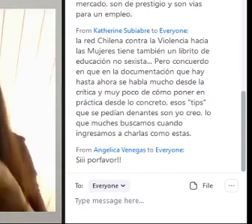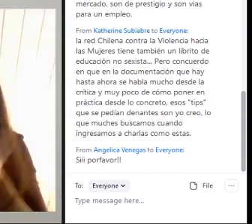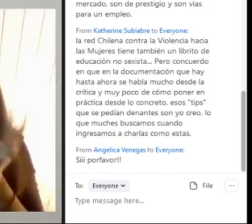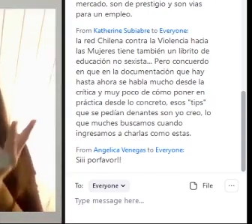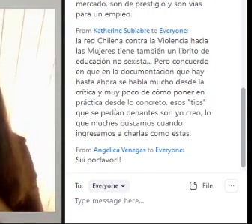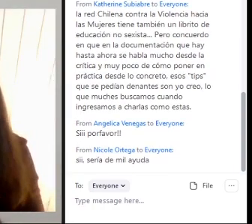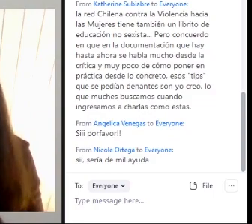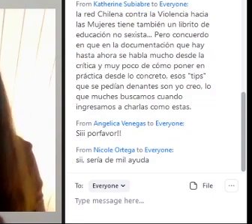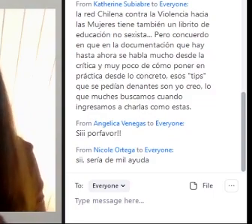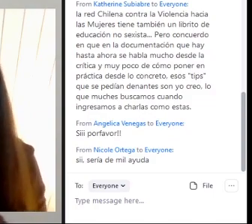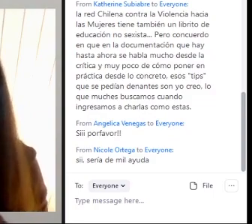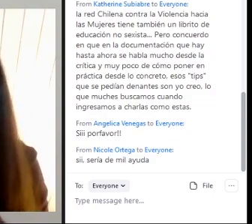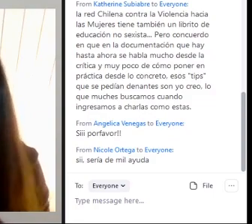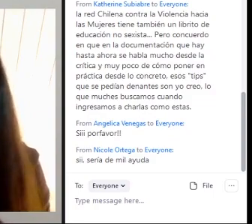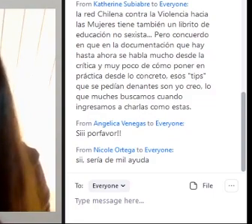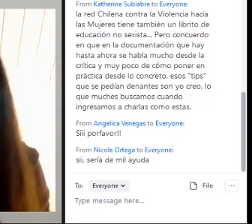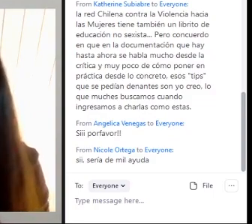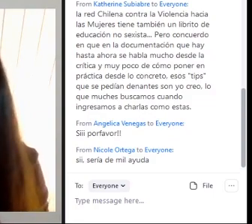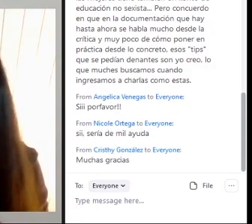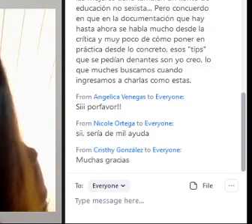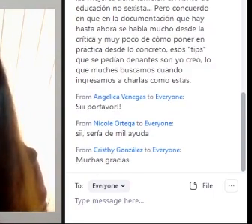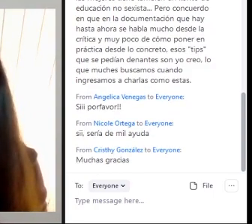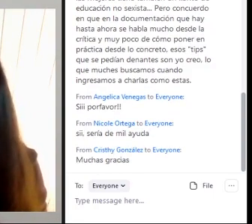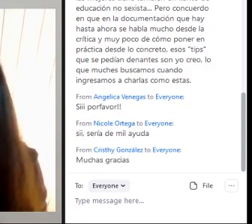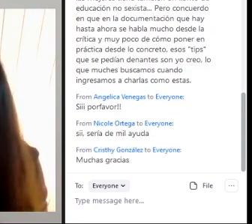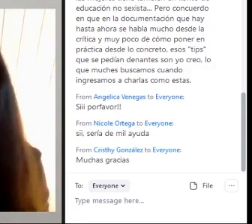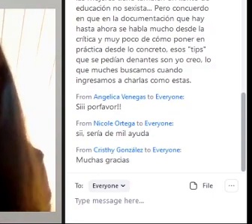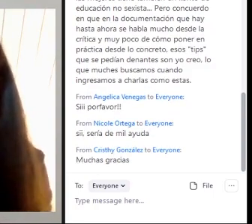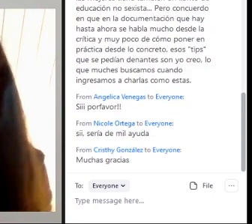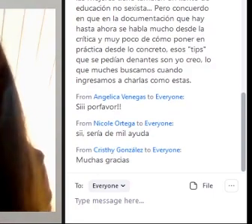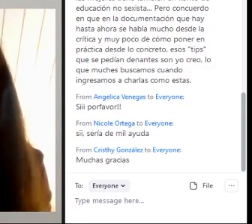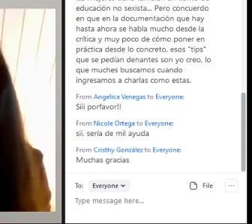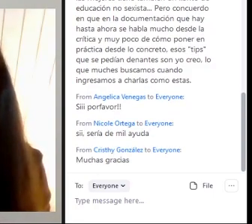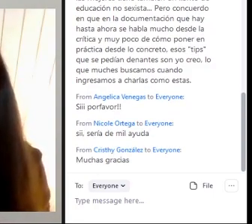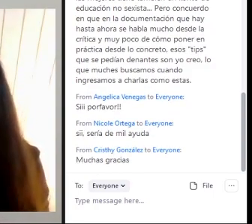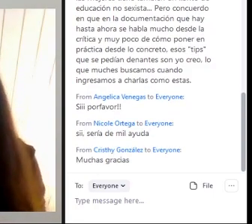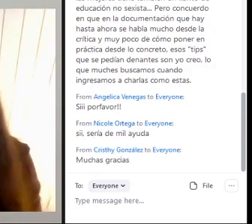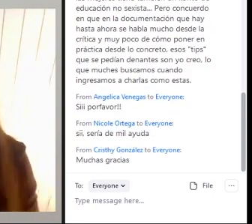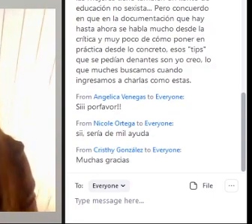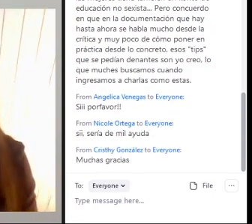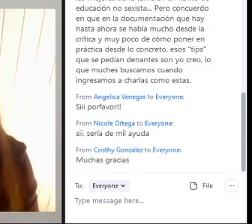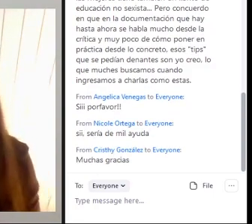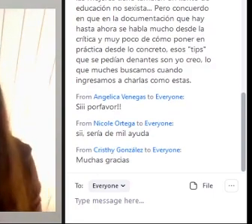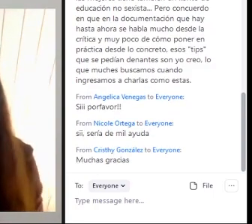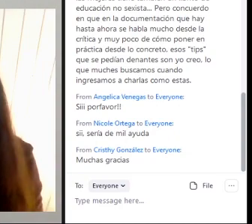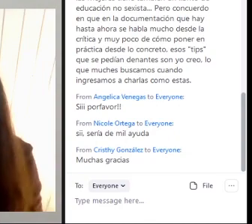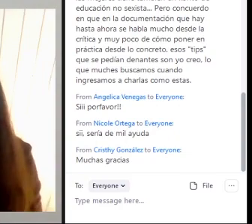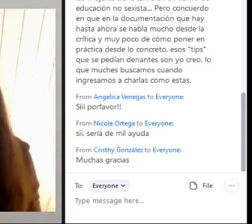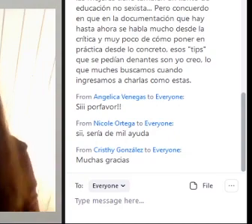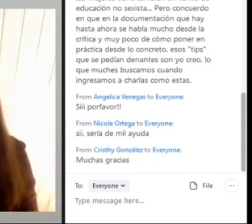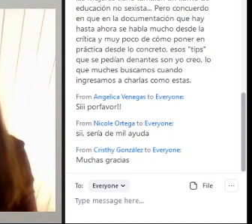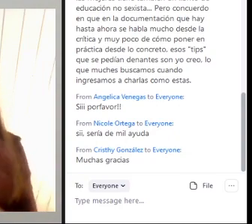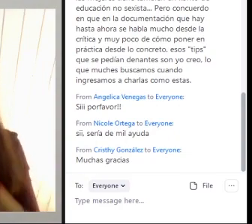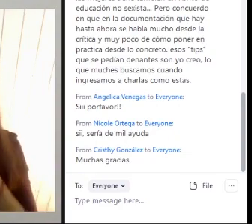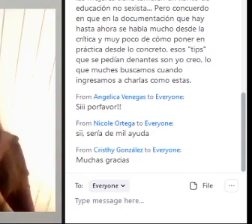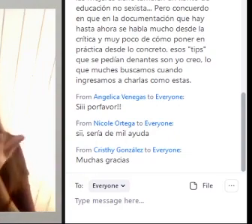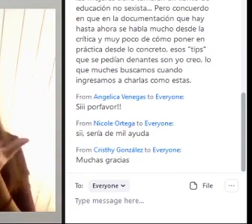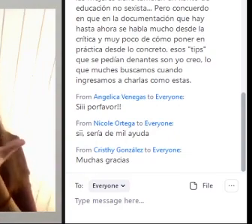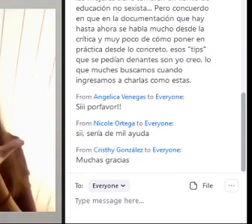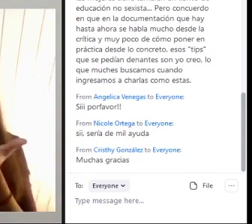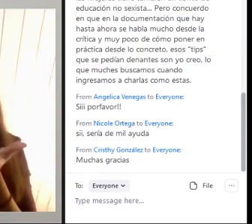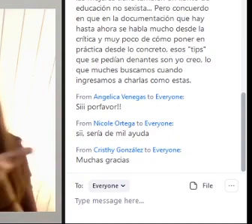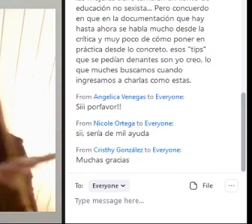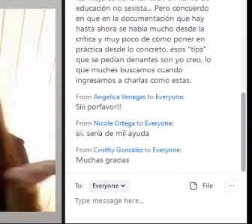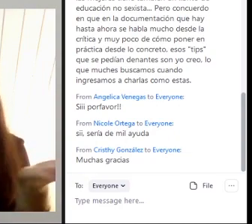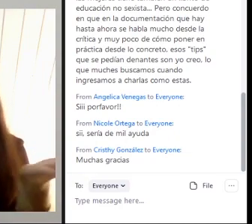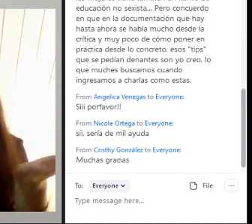texto Hay escribió La Olga Grau Con la Gilda Longo En los 90 Que se llama Cambio de piel Que es un texto Que está en una biblioteca Que